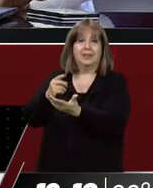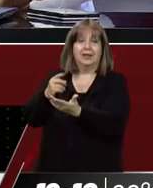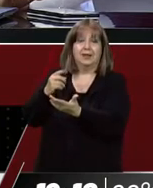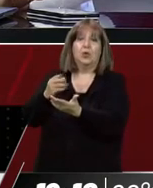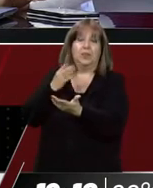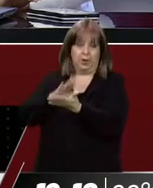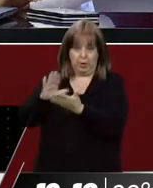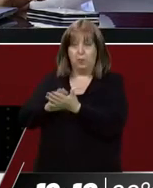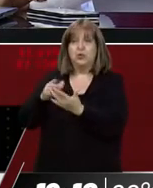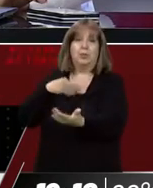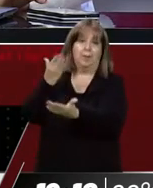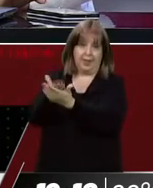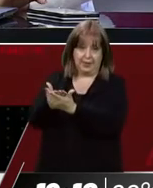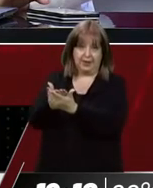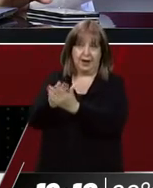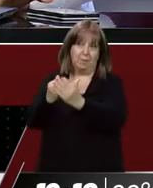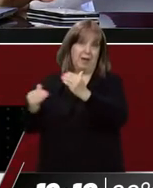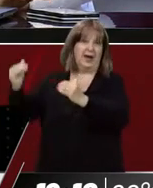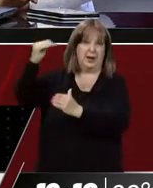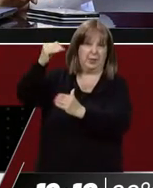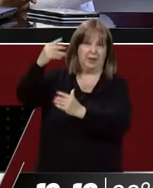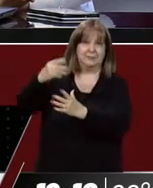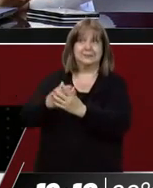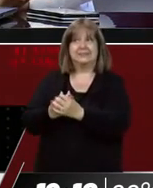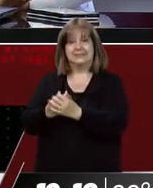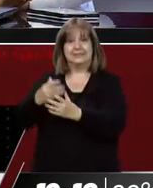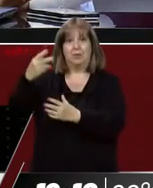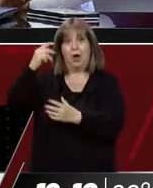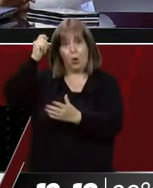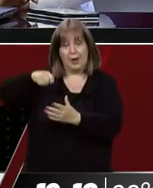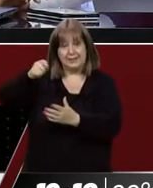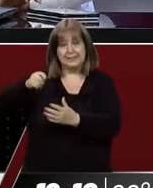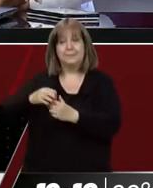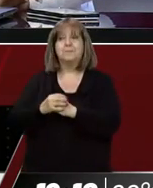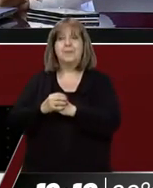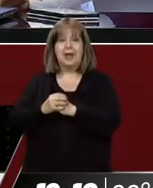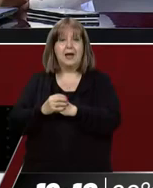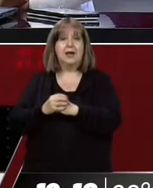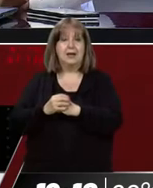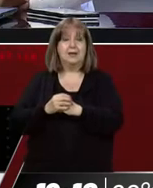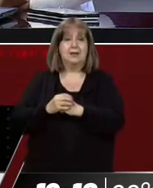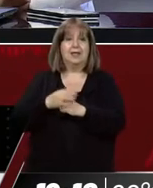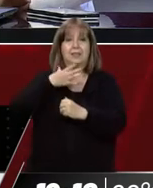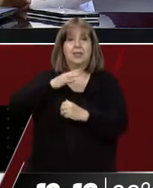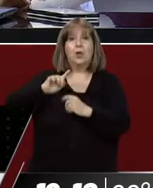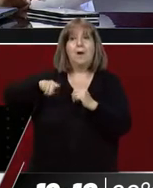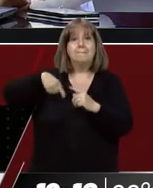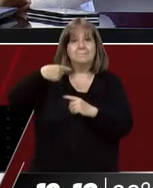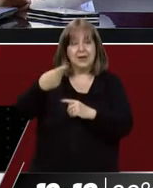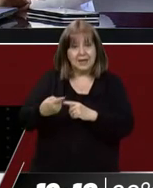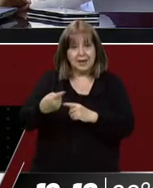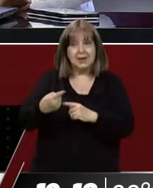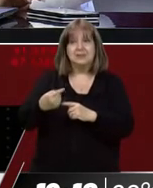provincia otra vez. O sea que mañana, ante un escenario adverso, ¿ustedes tendrían todavía una vía de apelación más para que no queden